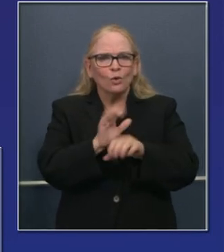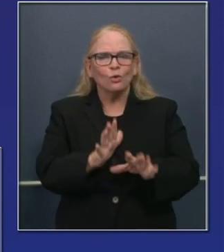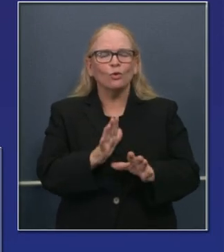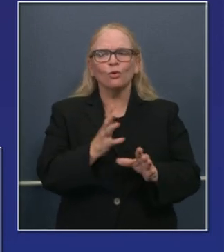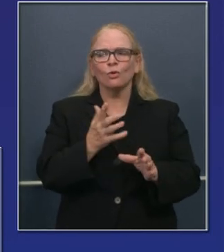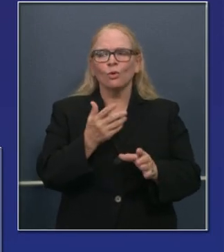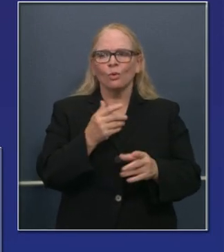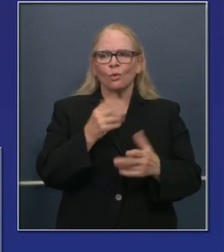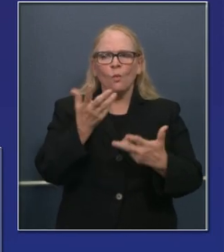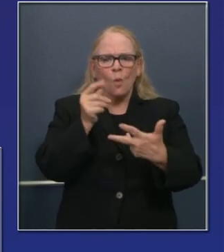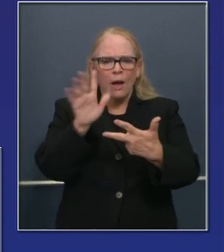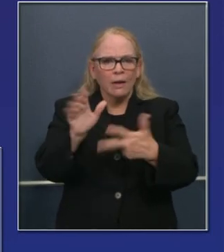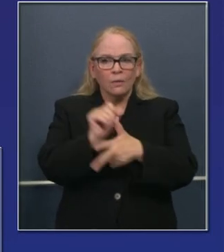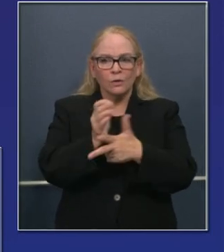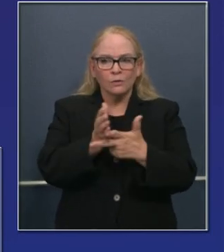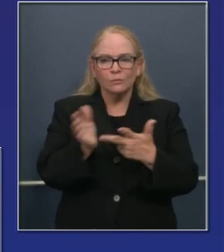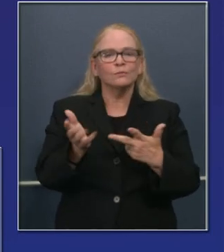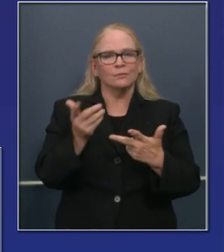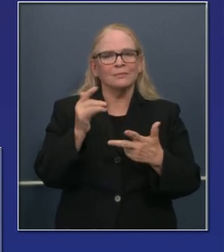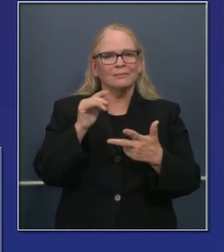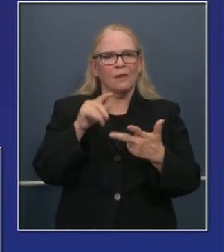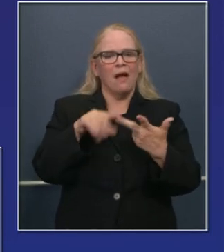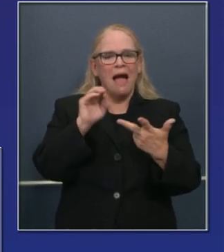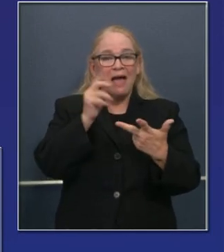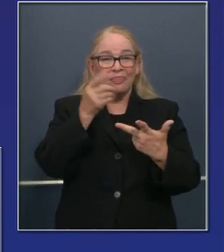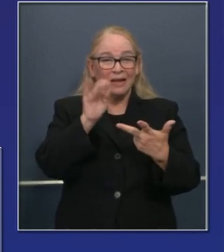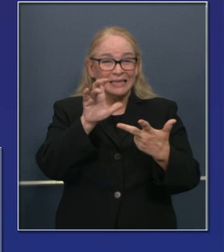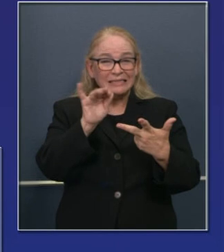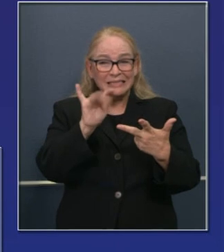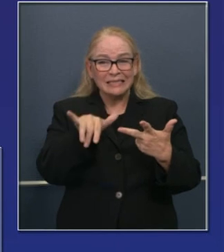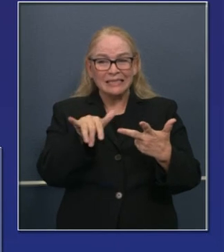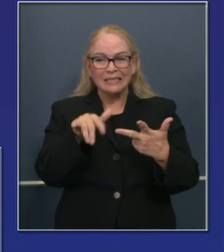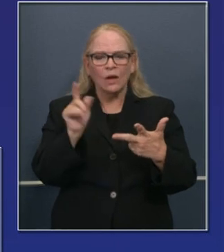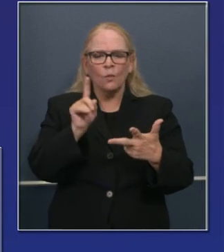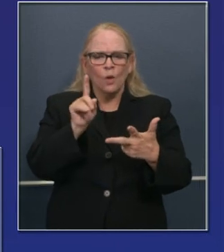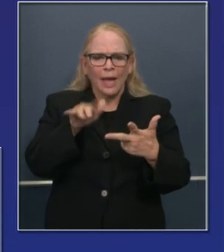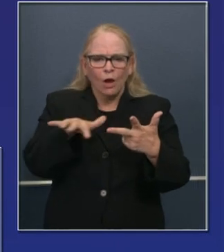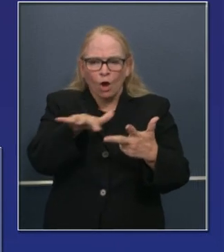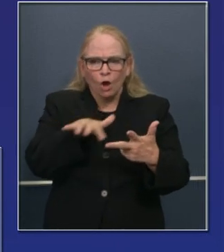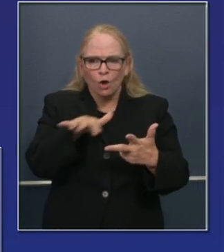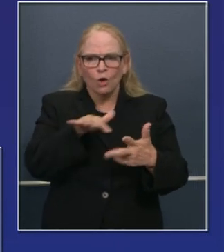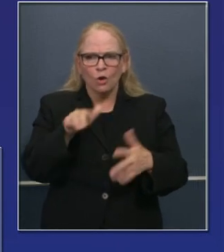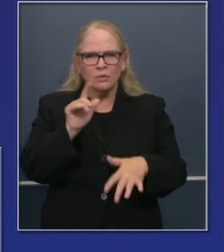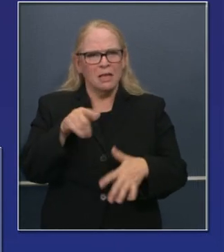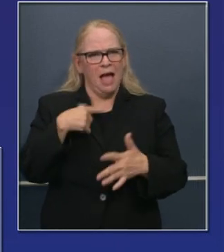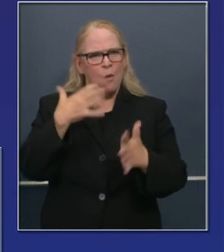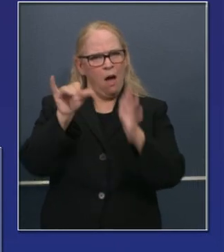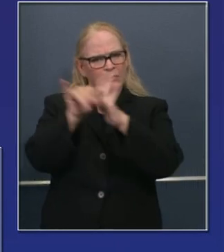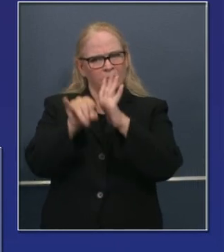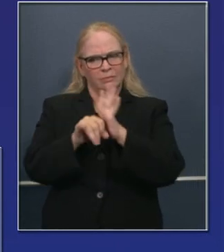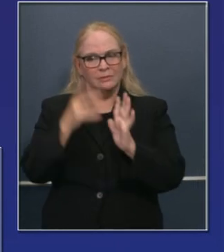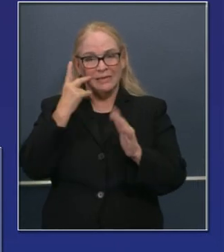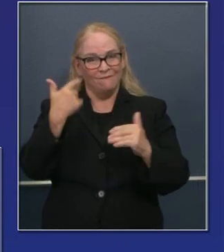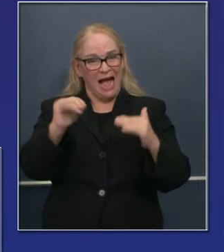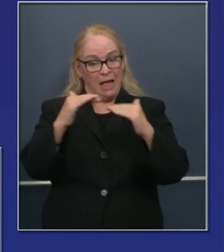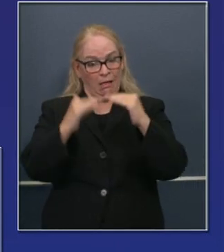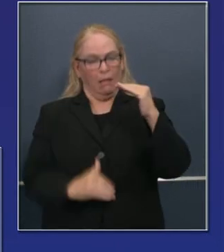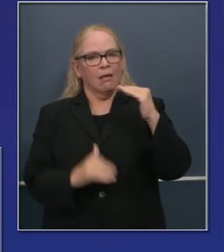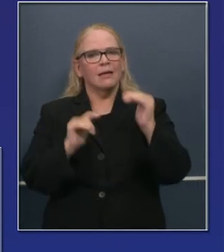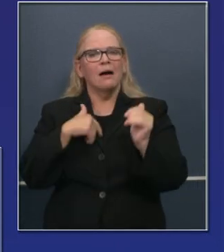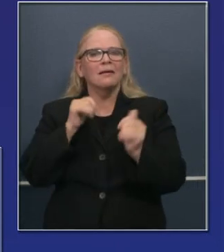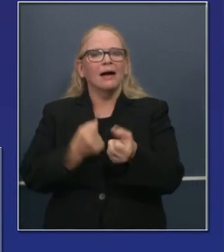tener esta información en la base de datos, información sobre etnicidad, alguna información sobre dónde trabajan los individuos, para ser más